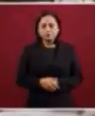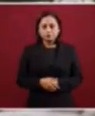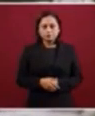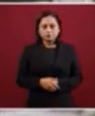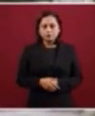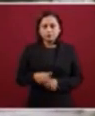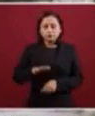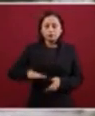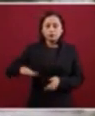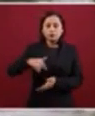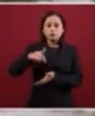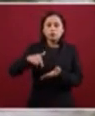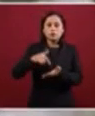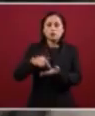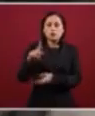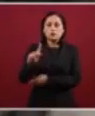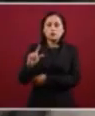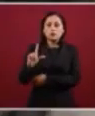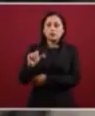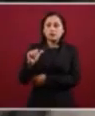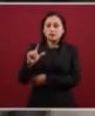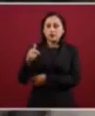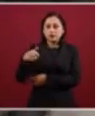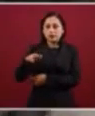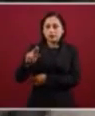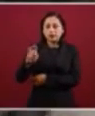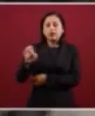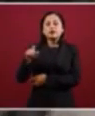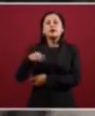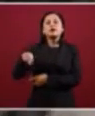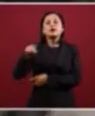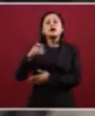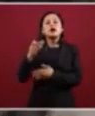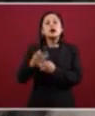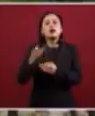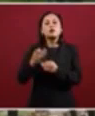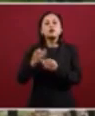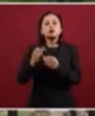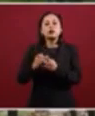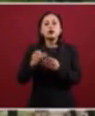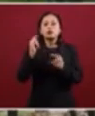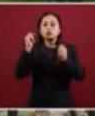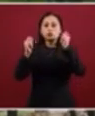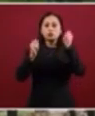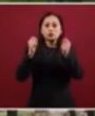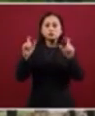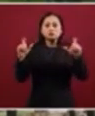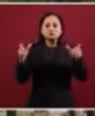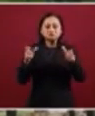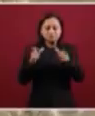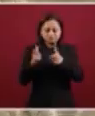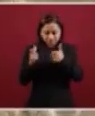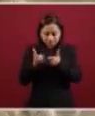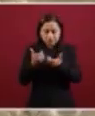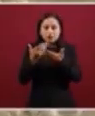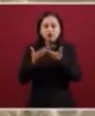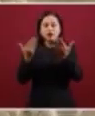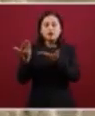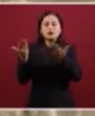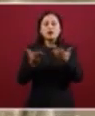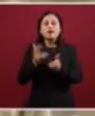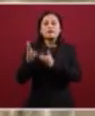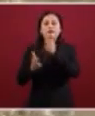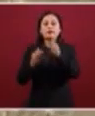Palenque ahorita está pasando por una crisis de falta de turismo. El Tren Maya nos va a traer beneficios.